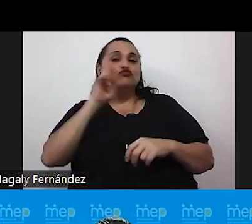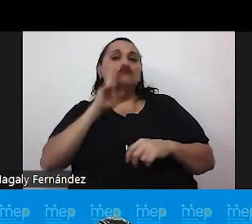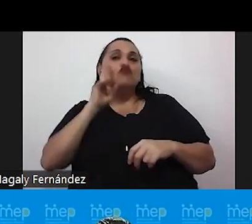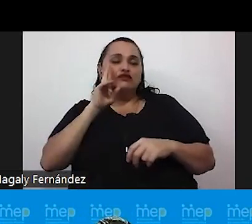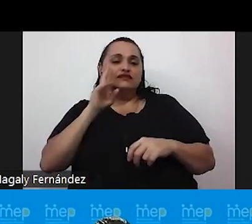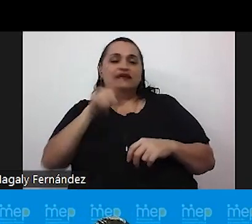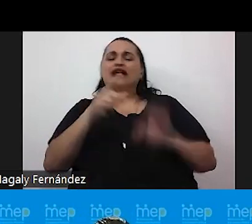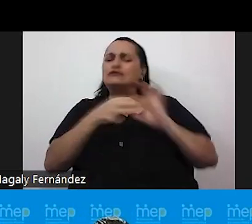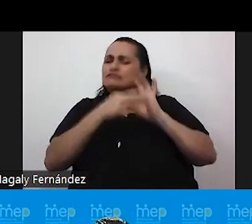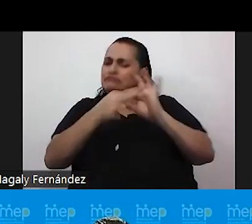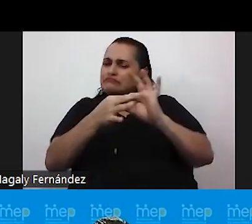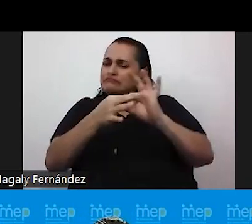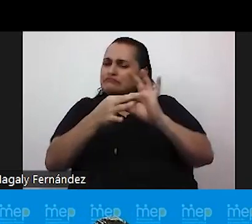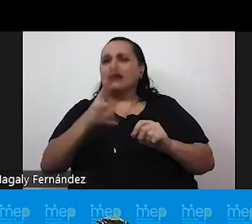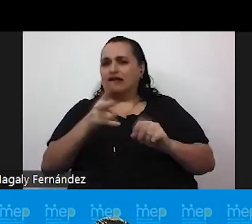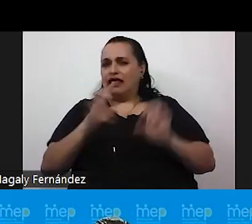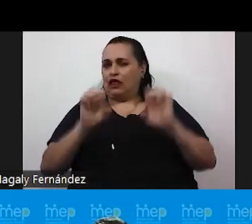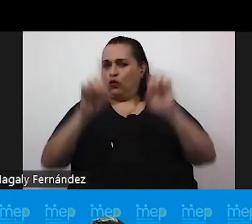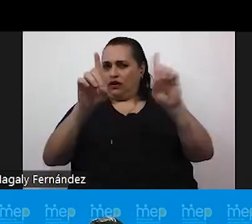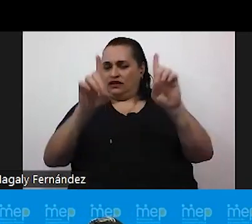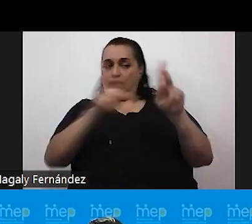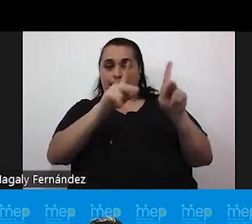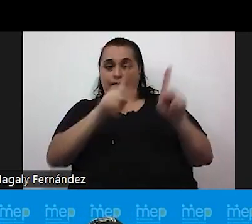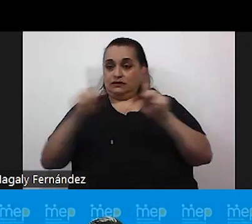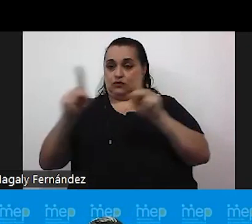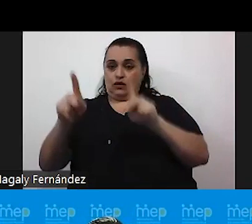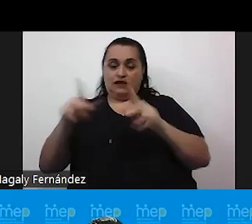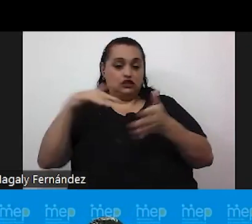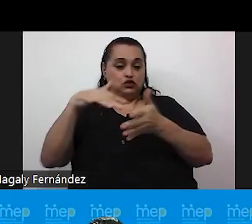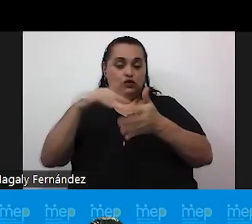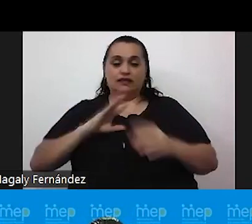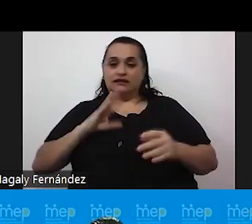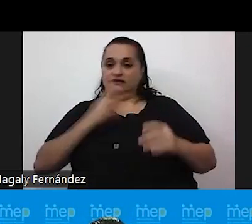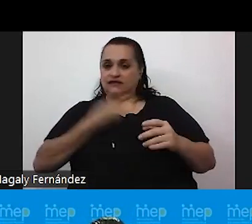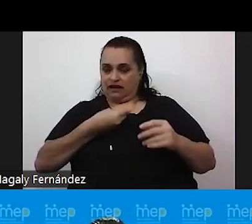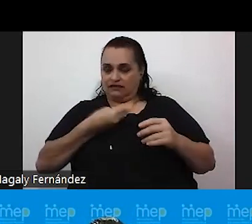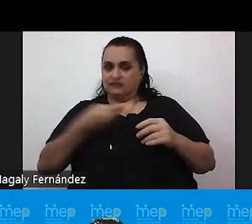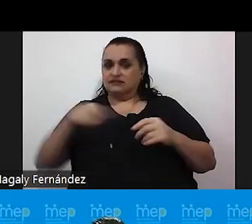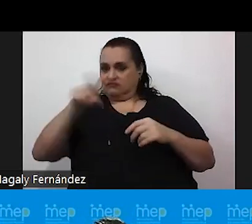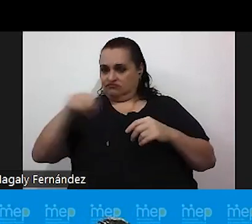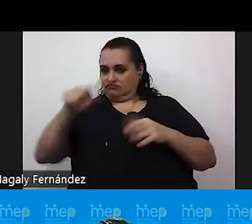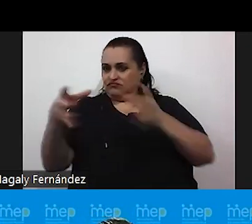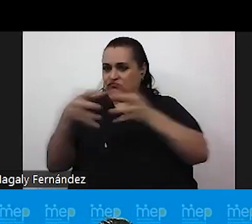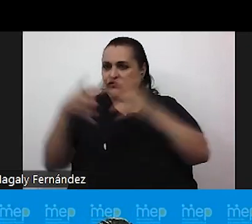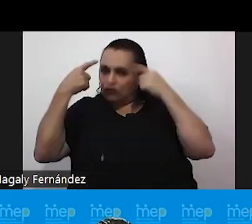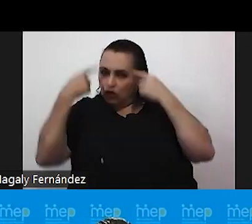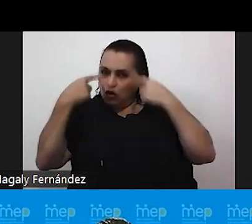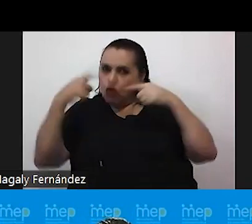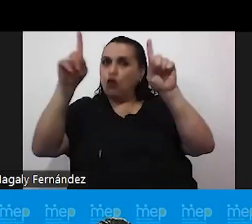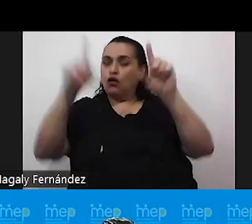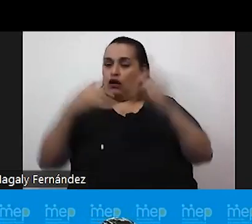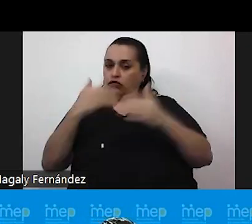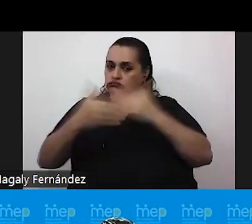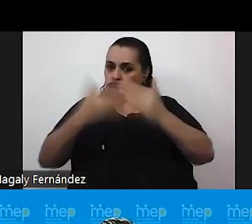educativa de personas estudiantes trans y cómo se ha logrado desenvolverse